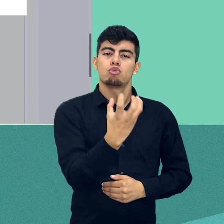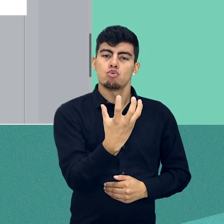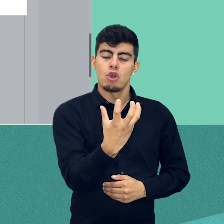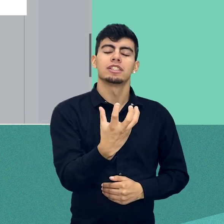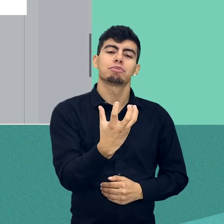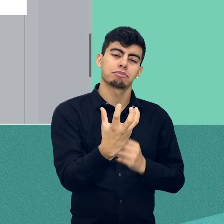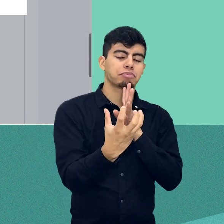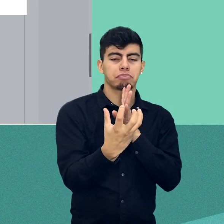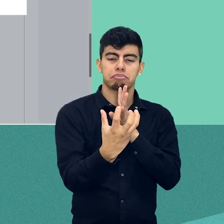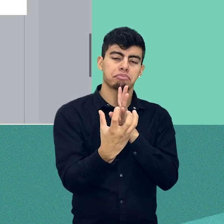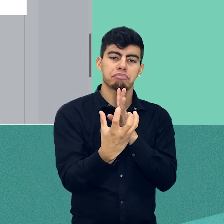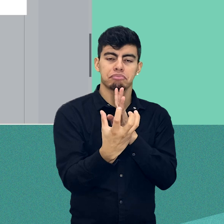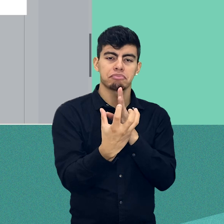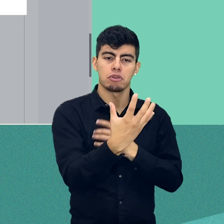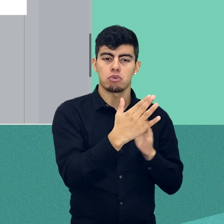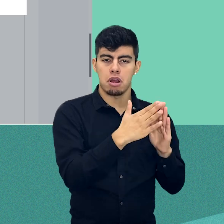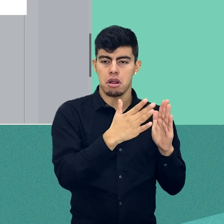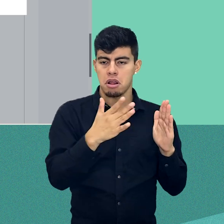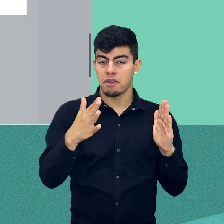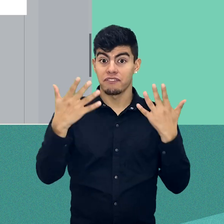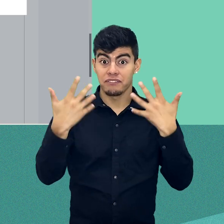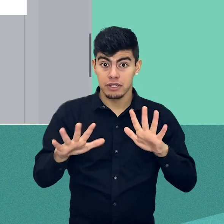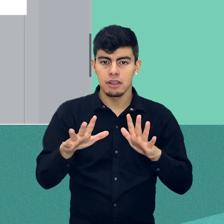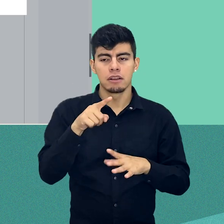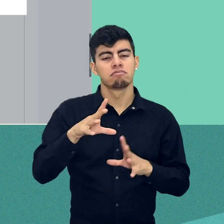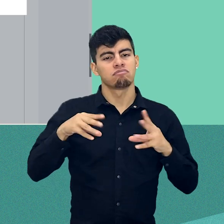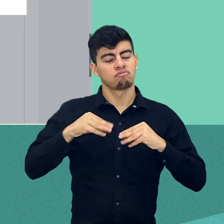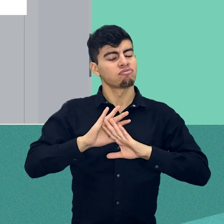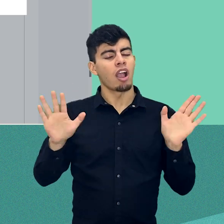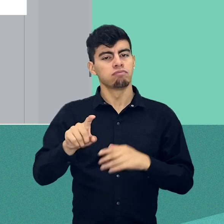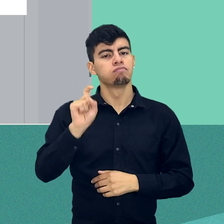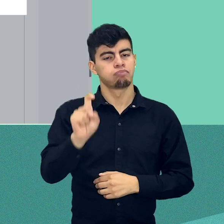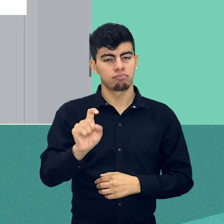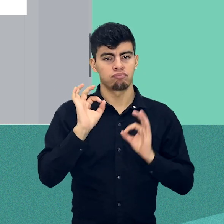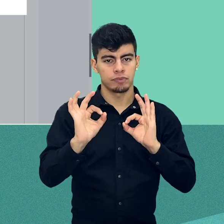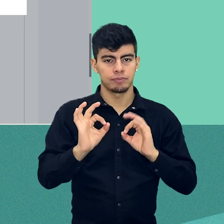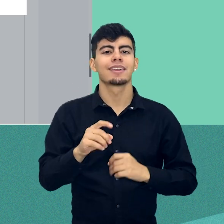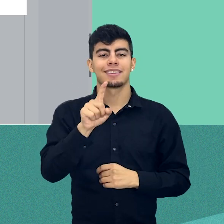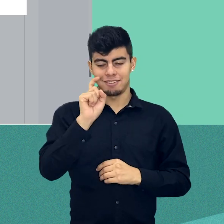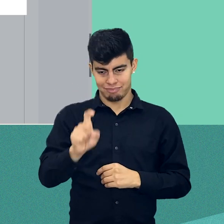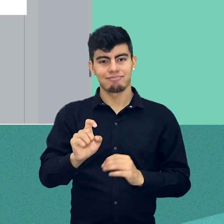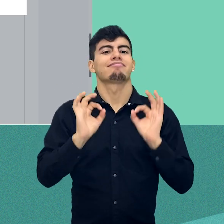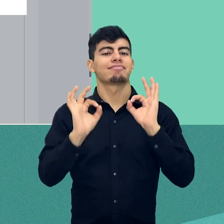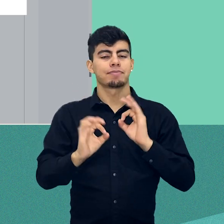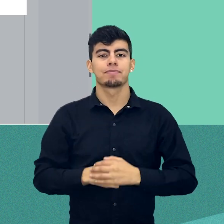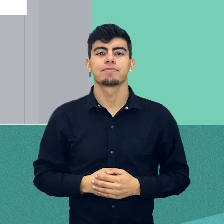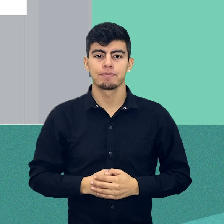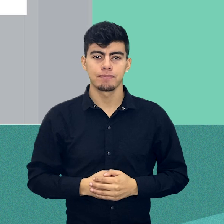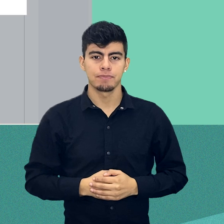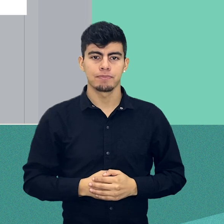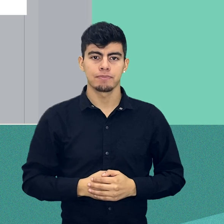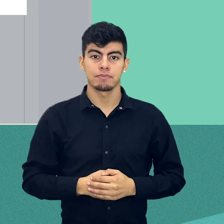clic en él, nos aparecerá una ventana emergente en el navegador en donde debemos permitir el uso del micrófono para poder iniciar.